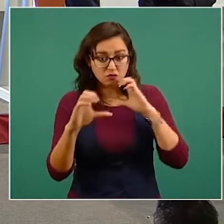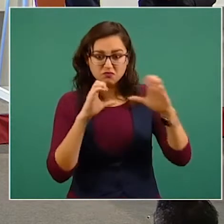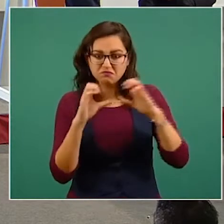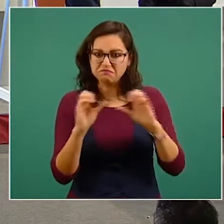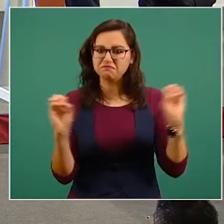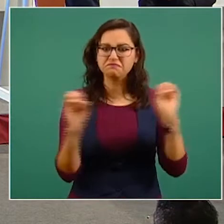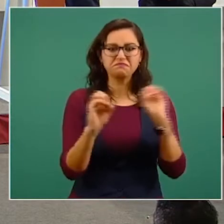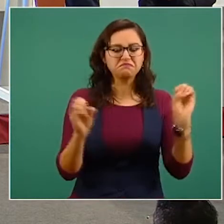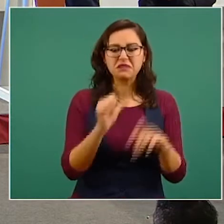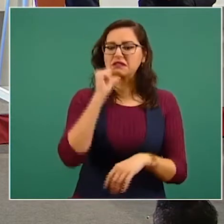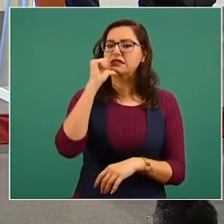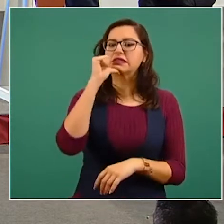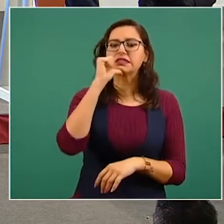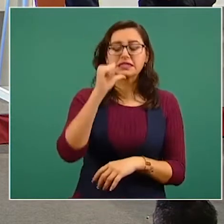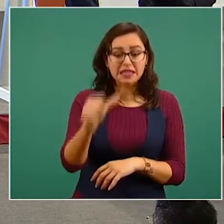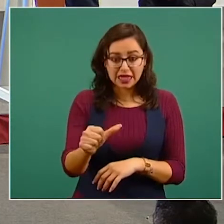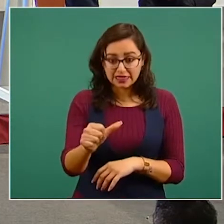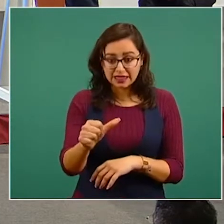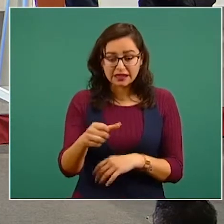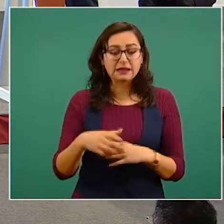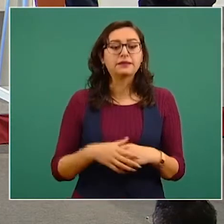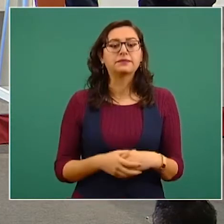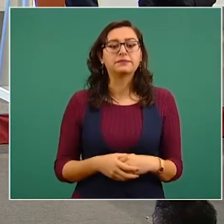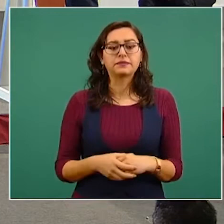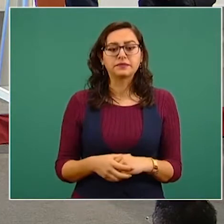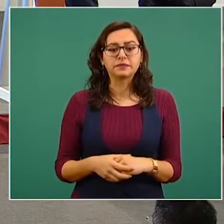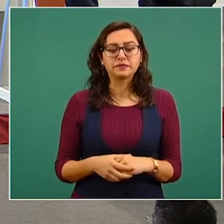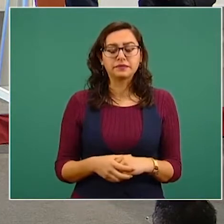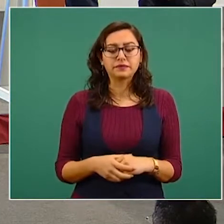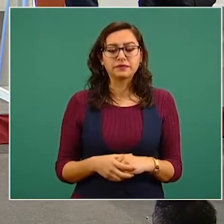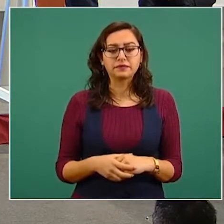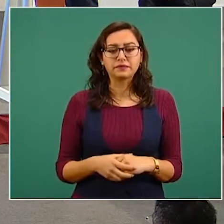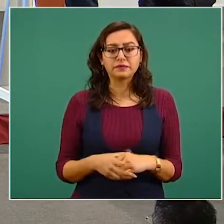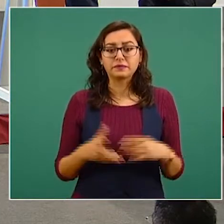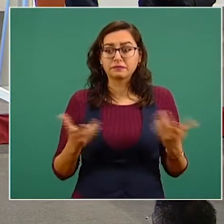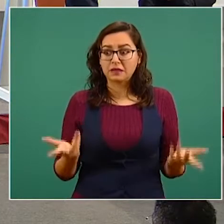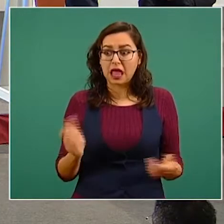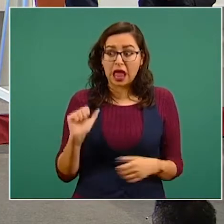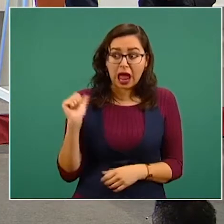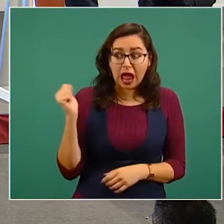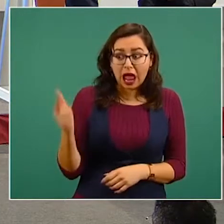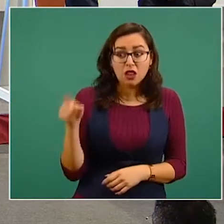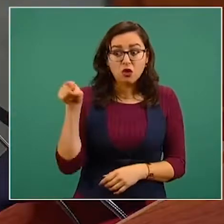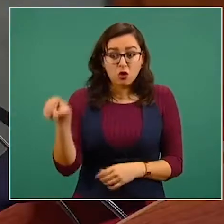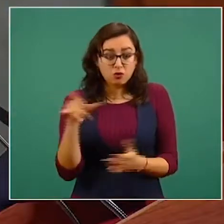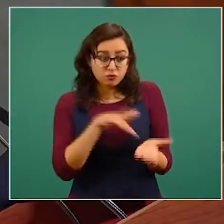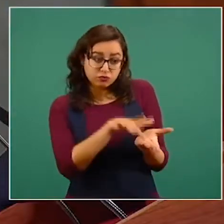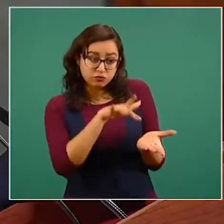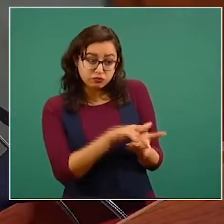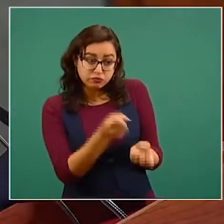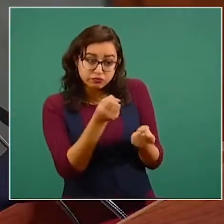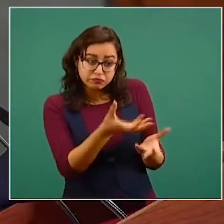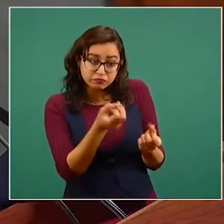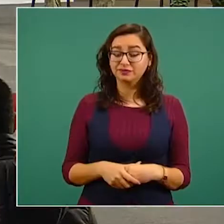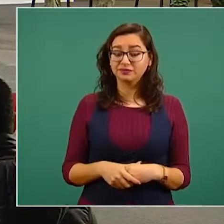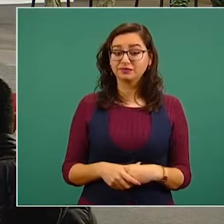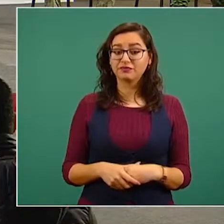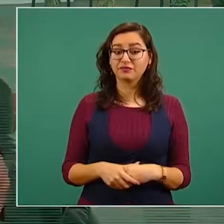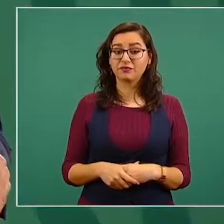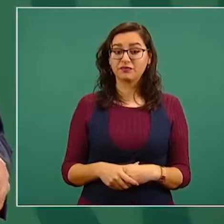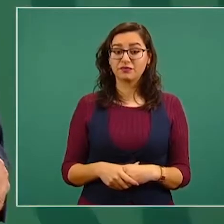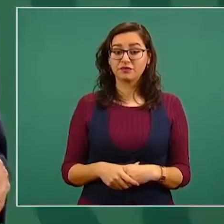ni realizó actos tendientes a proteger o ayudar a dichos individuos.